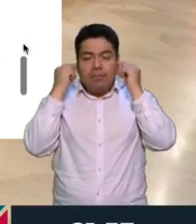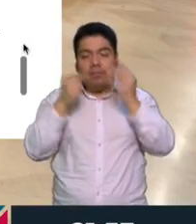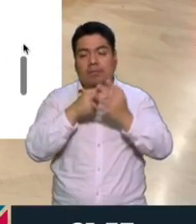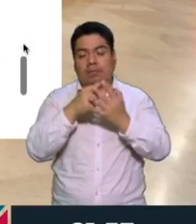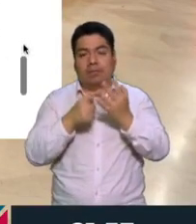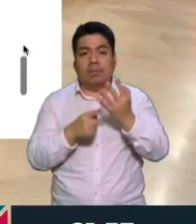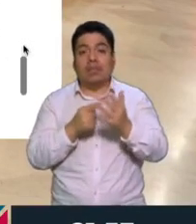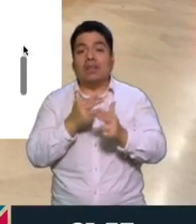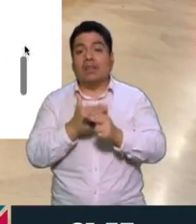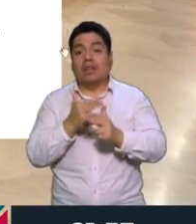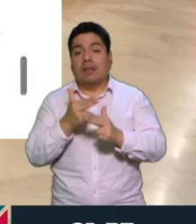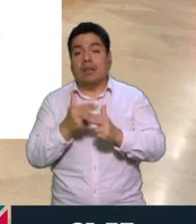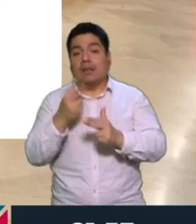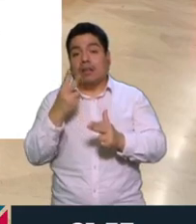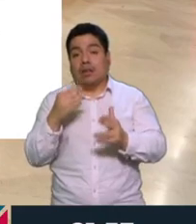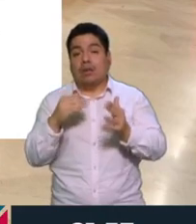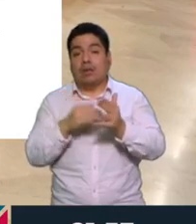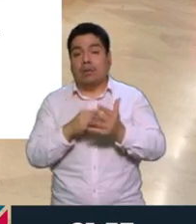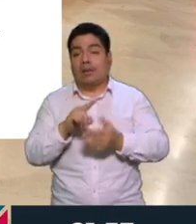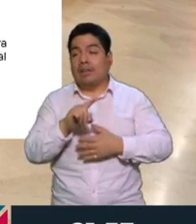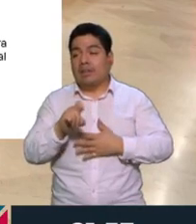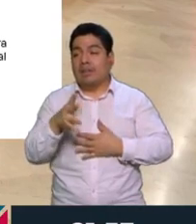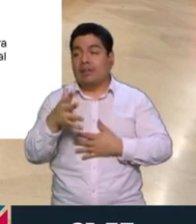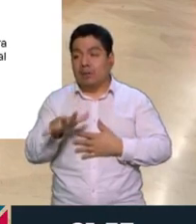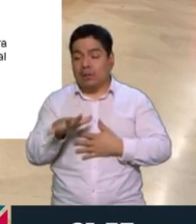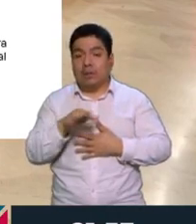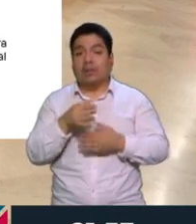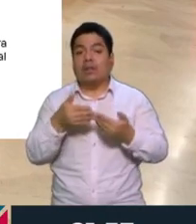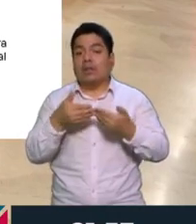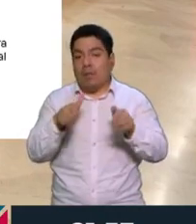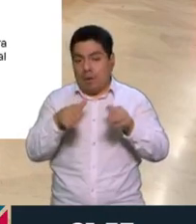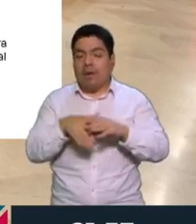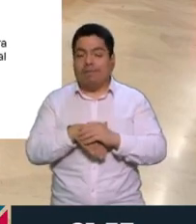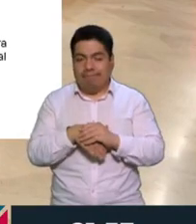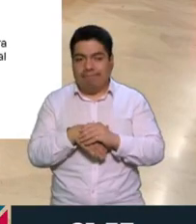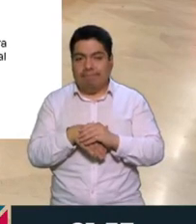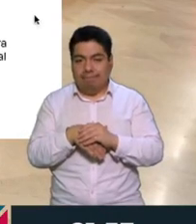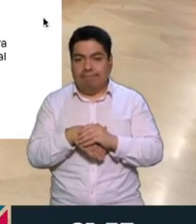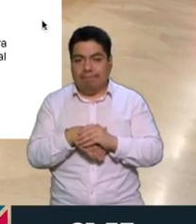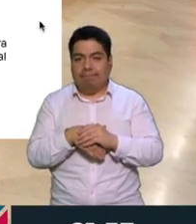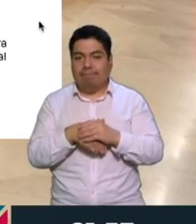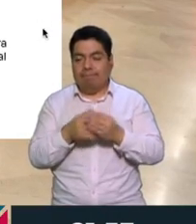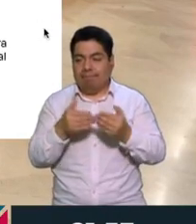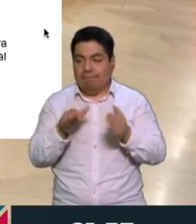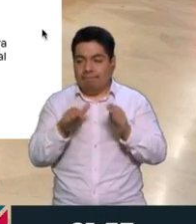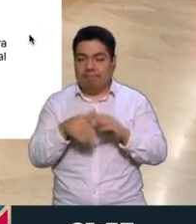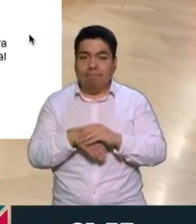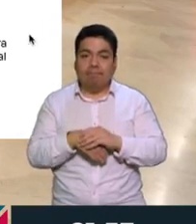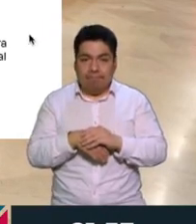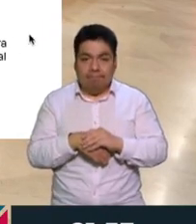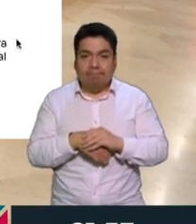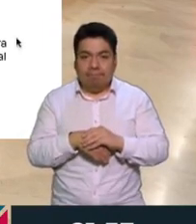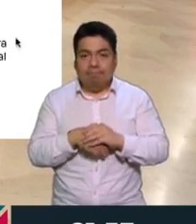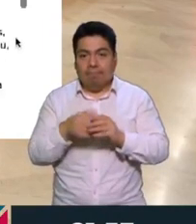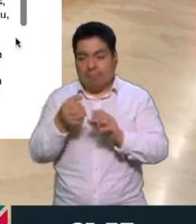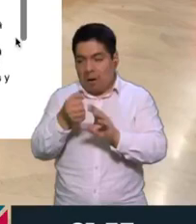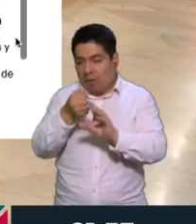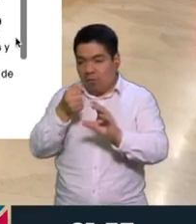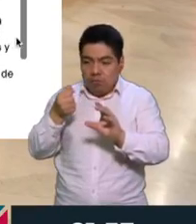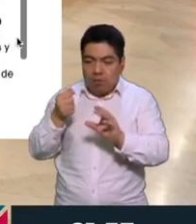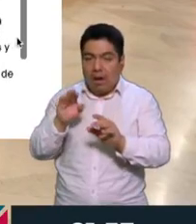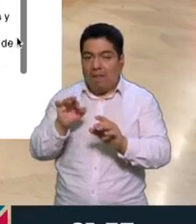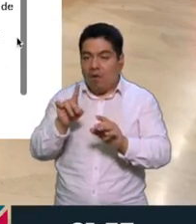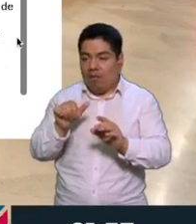hasta 2110, ¿no? Cuando sea el año 2110, se va a abrir y la gente... Sí, van a abrir la bóveda y eso se